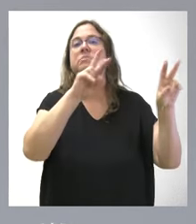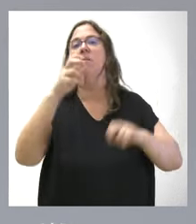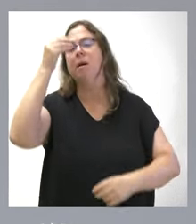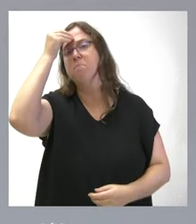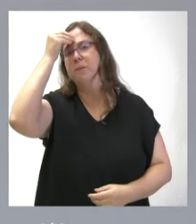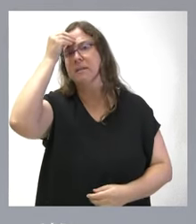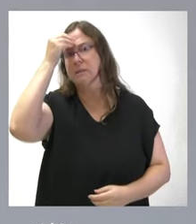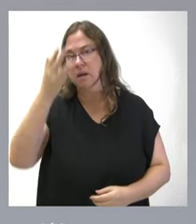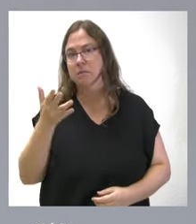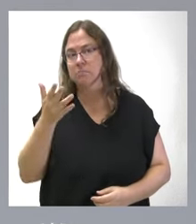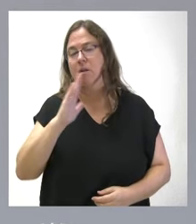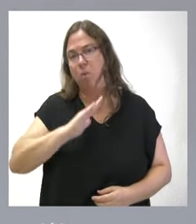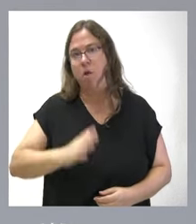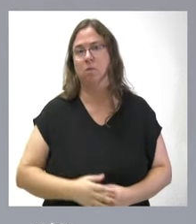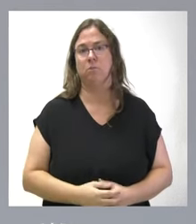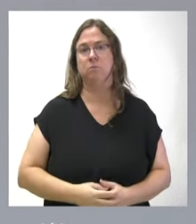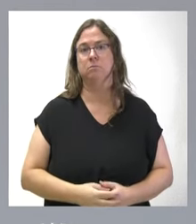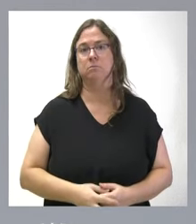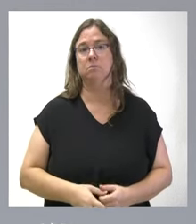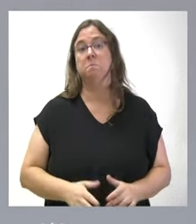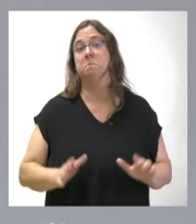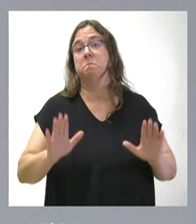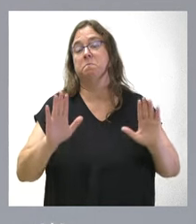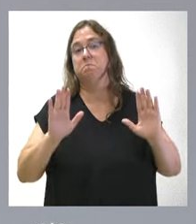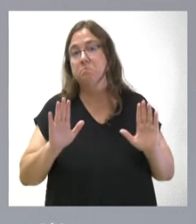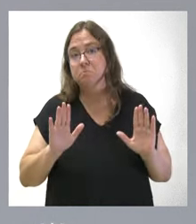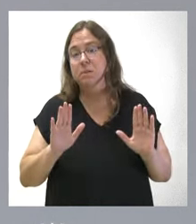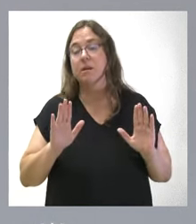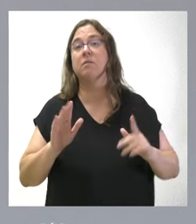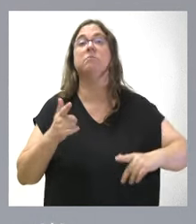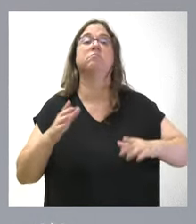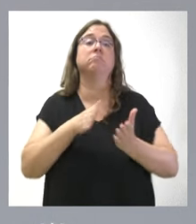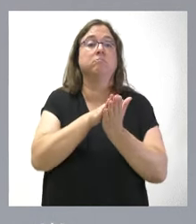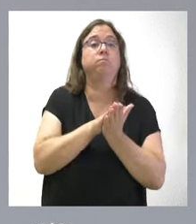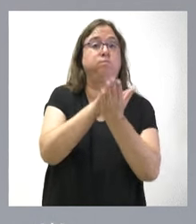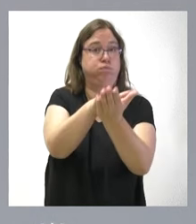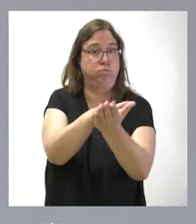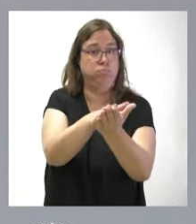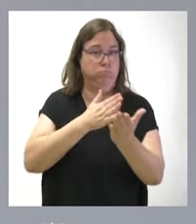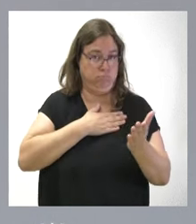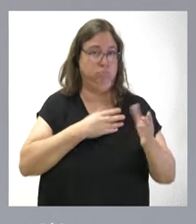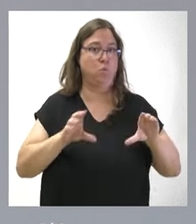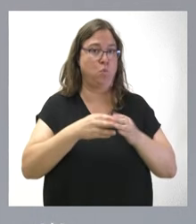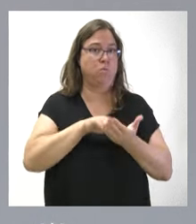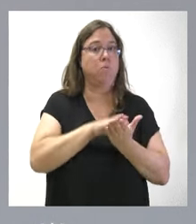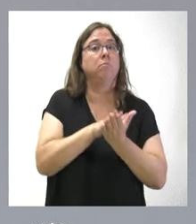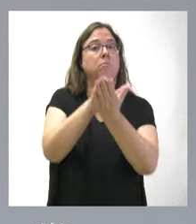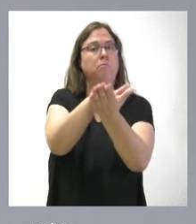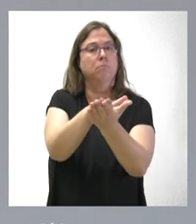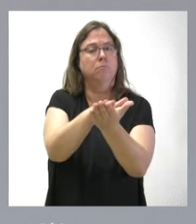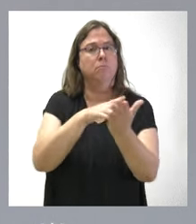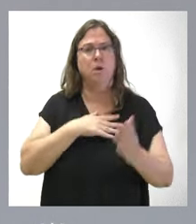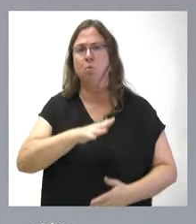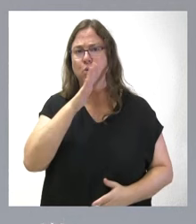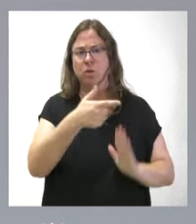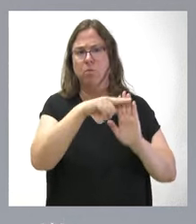oportuno. Pero se presenta por la Junta de Castilla y León entendiendo que hay legitimación,